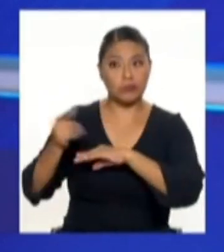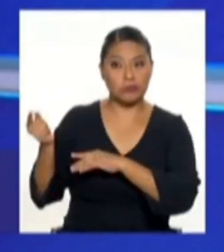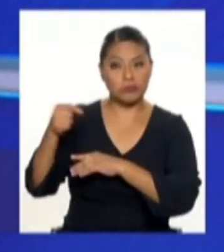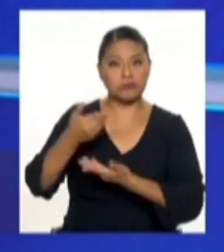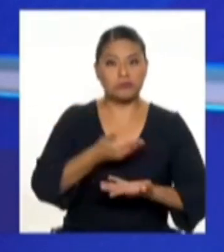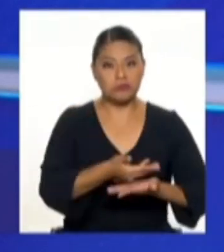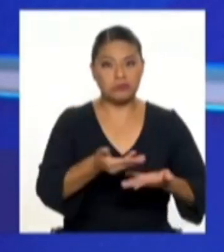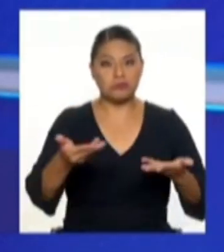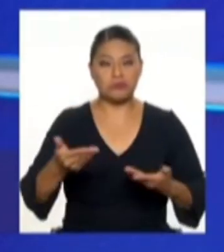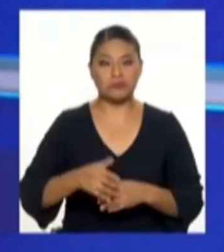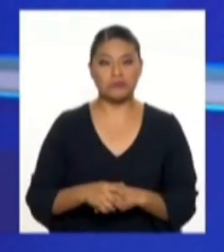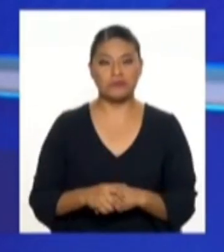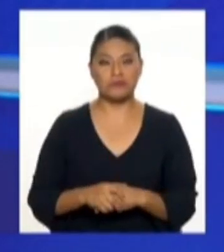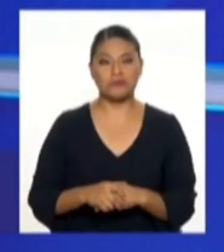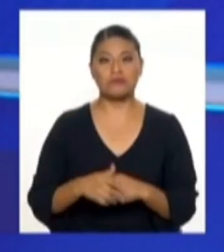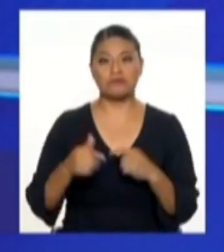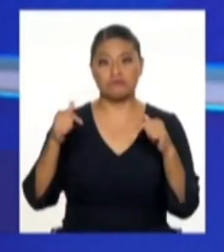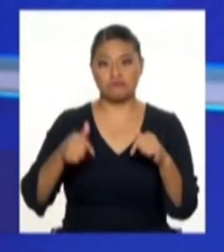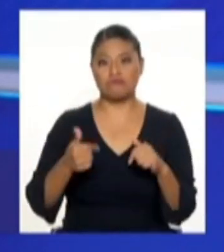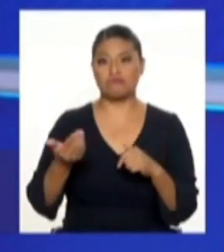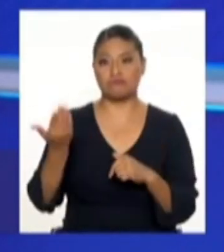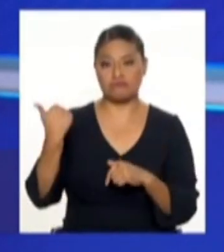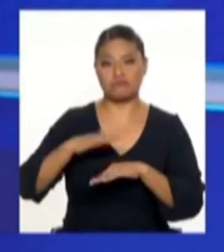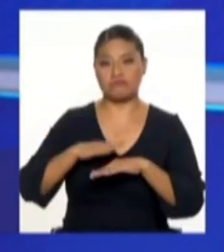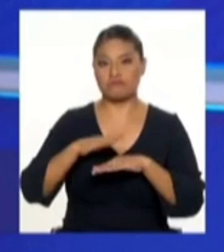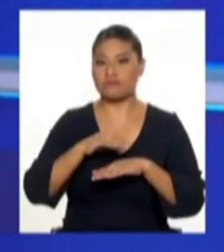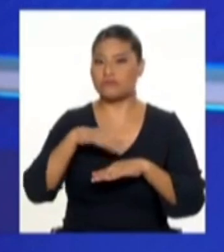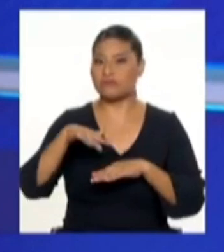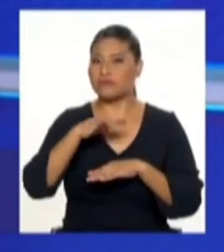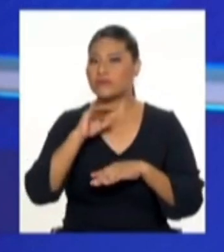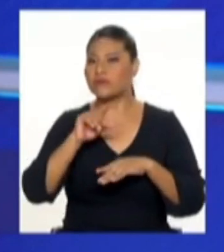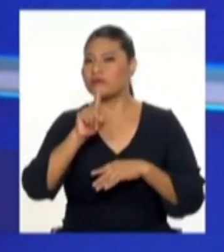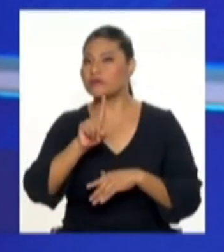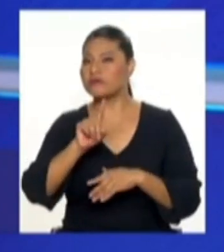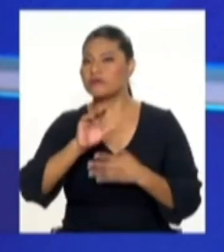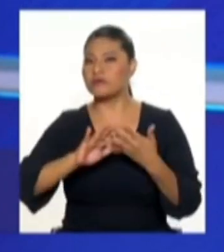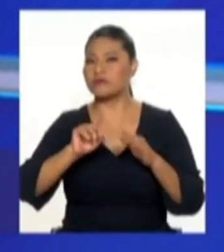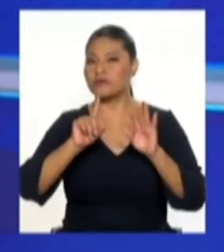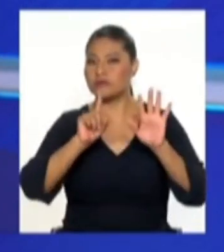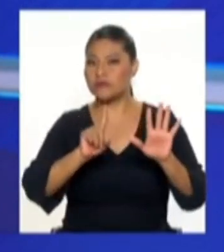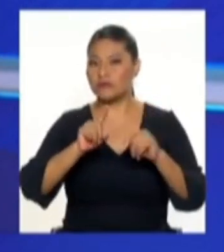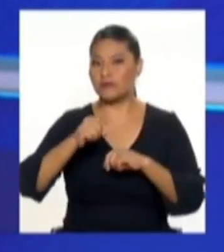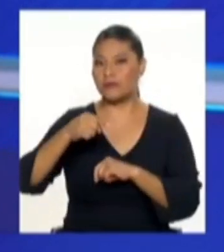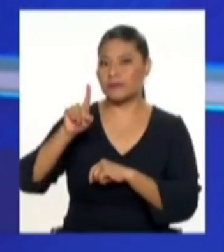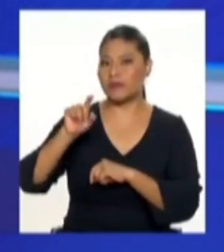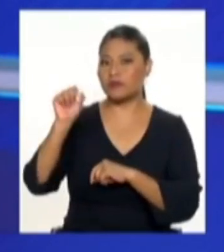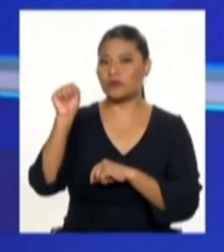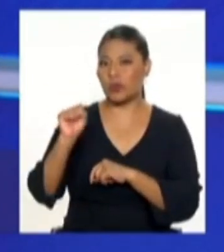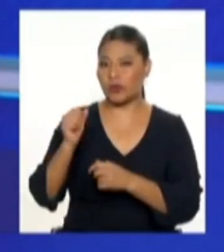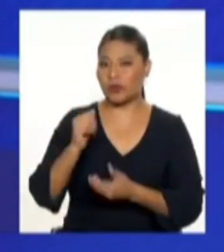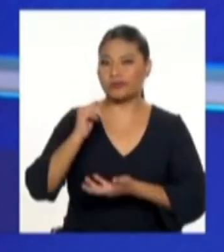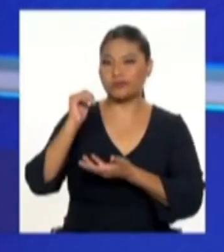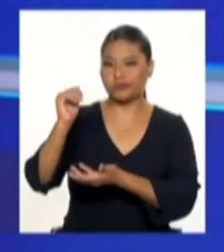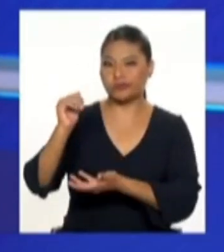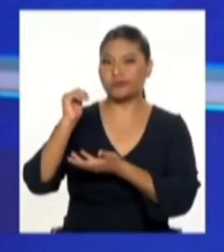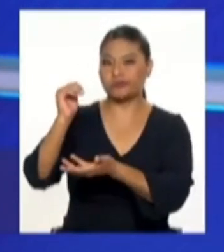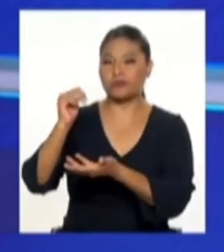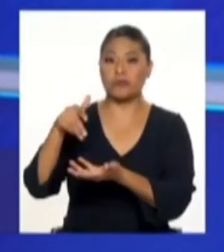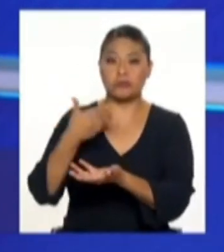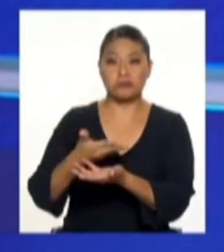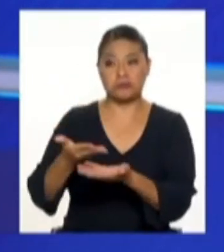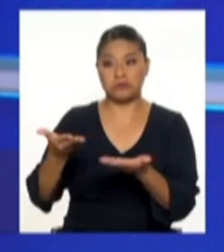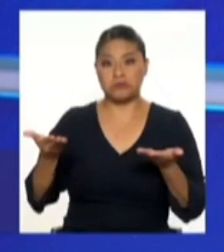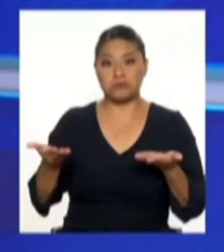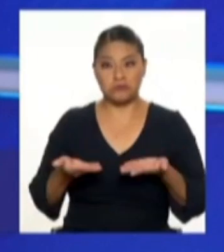que están circundando por encima de los 6 mil millones de soles, que lo estamos poniendo de manifiesto